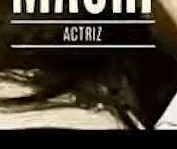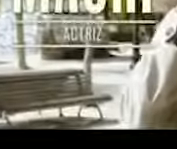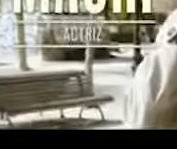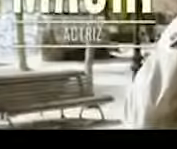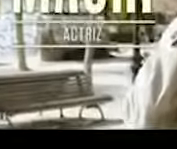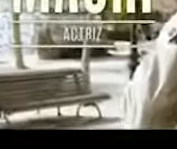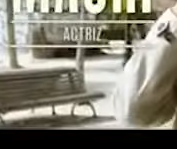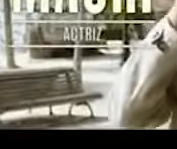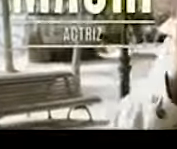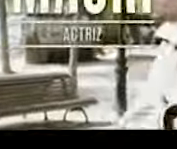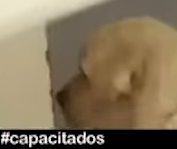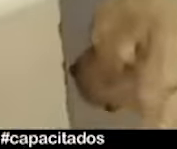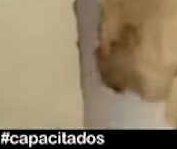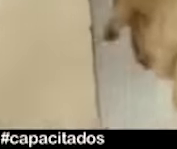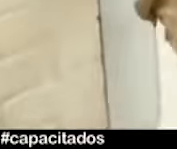voy a comprobar